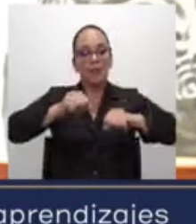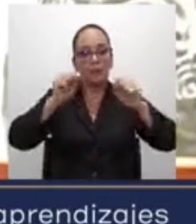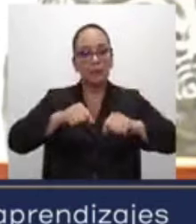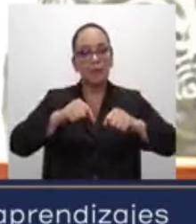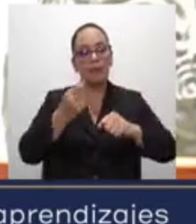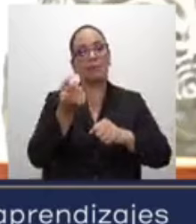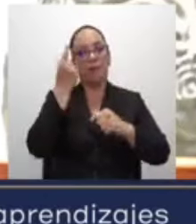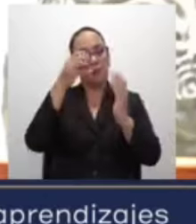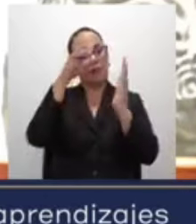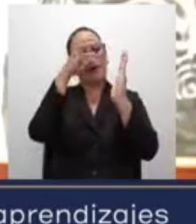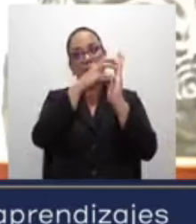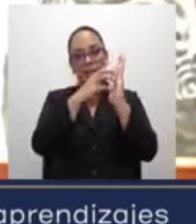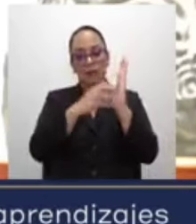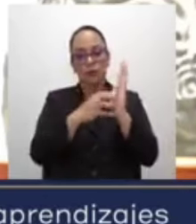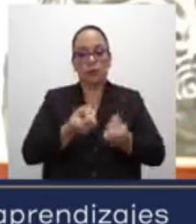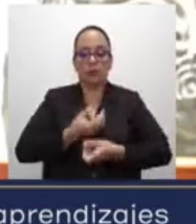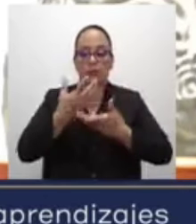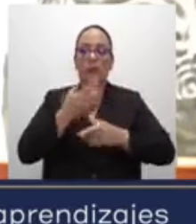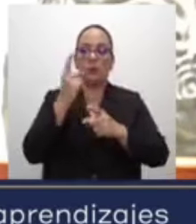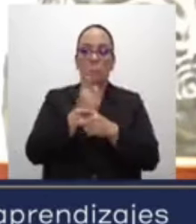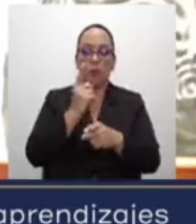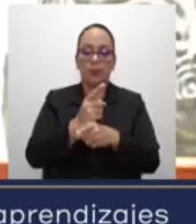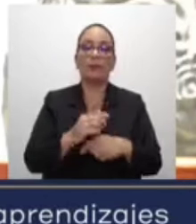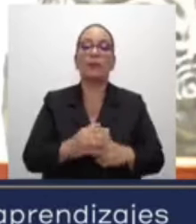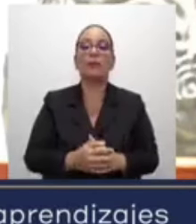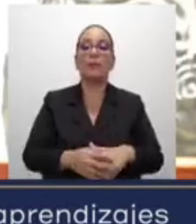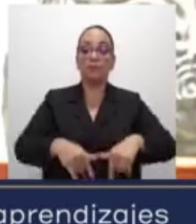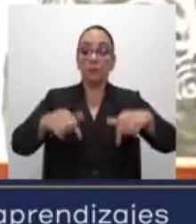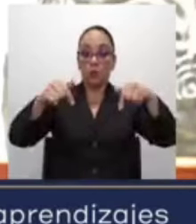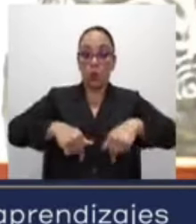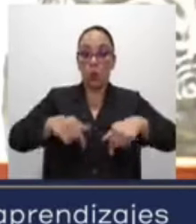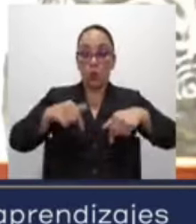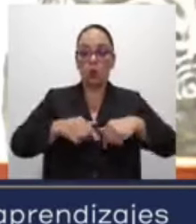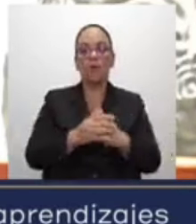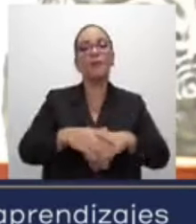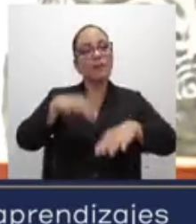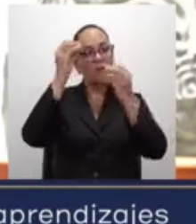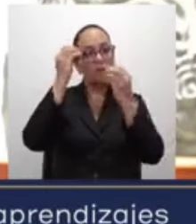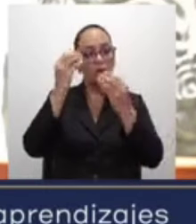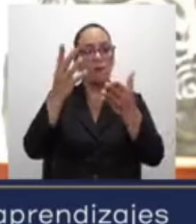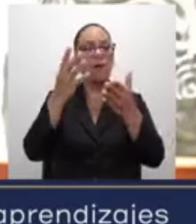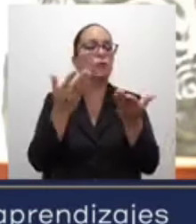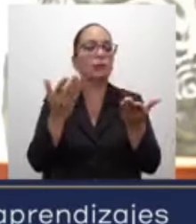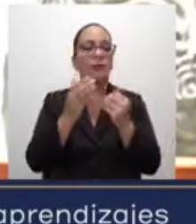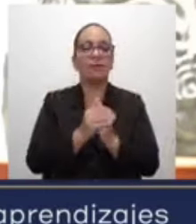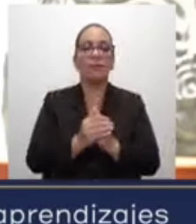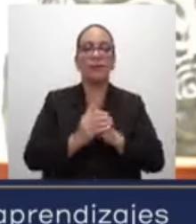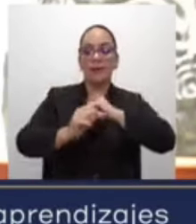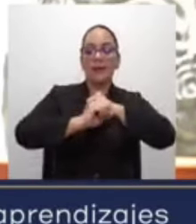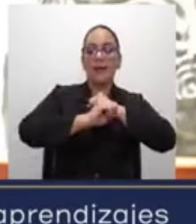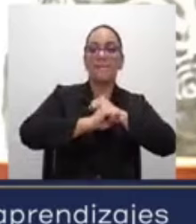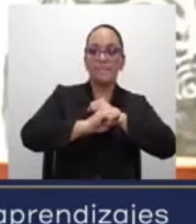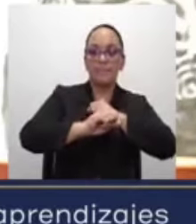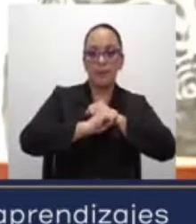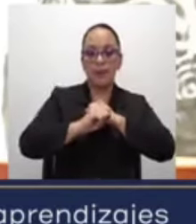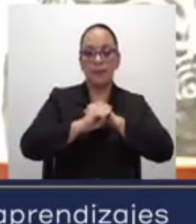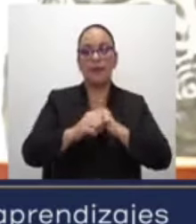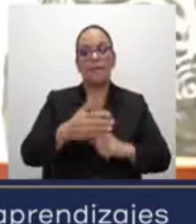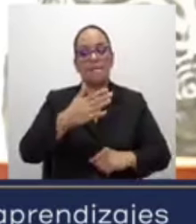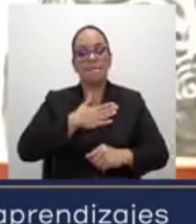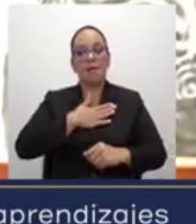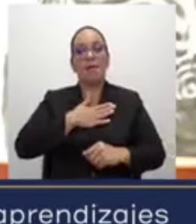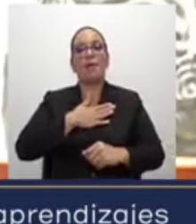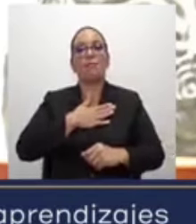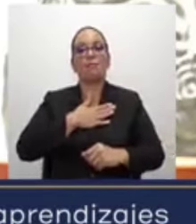y de expresarnos adecuadamente. Y hoy, anunciamos el lanzamiento de la campaña Me Propongo